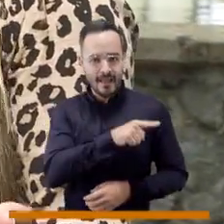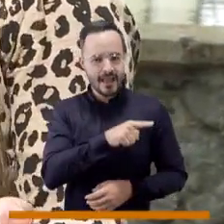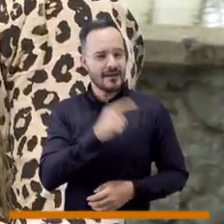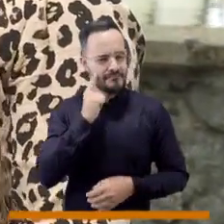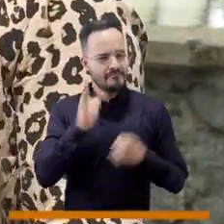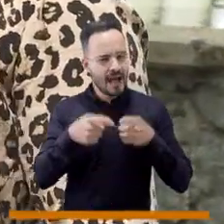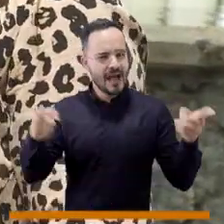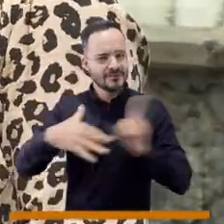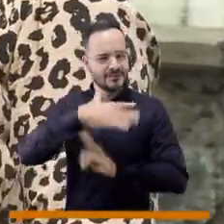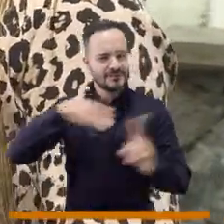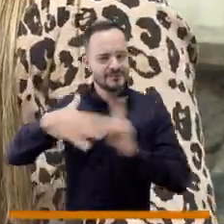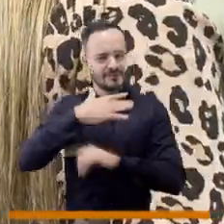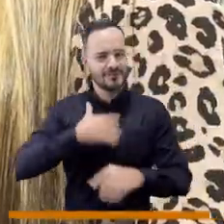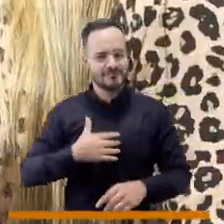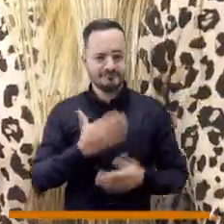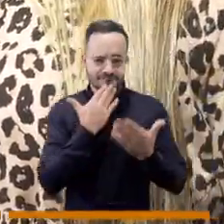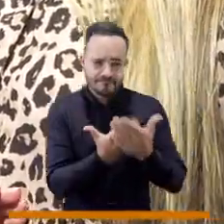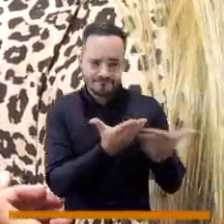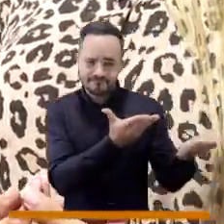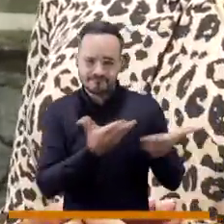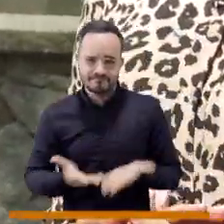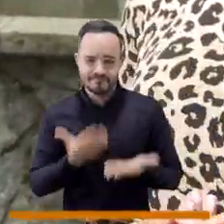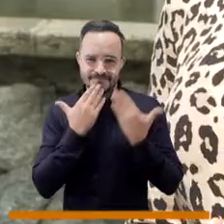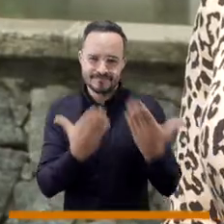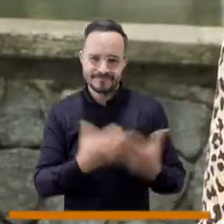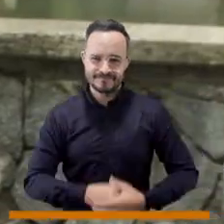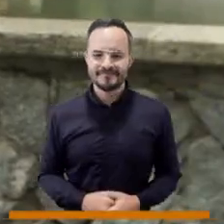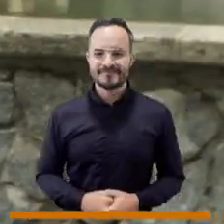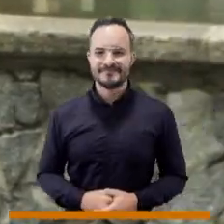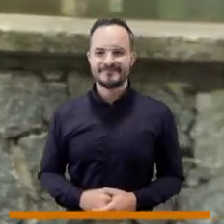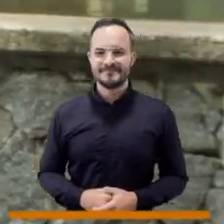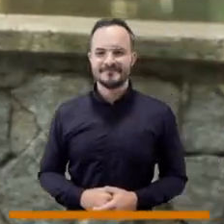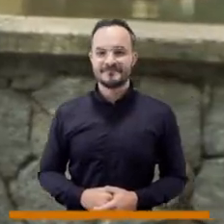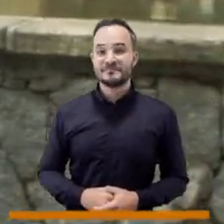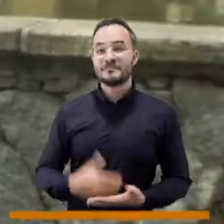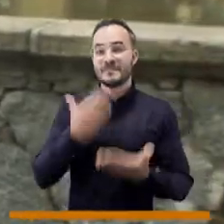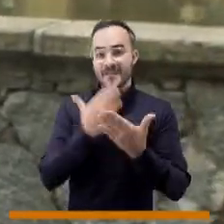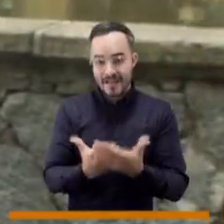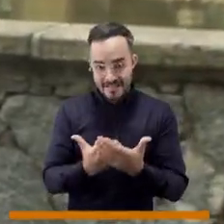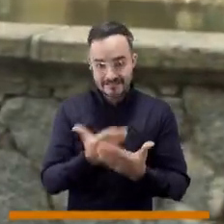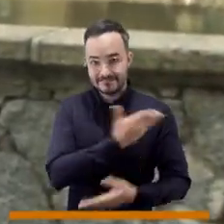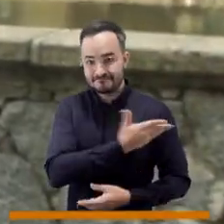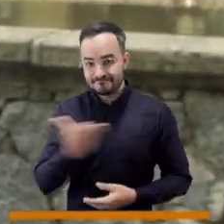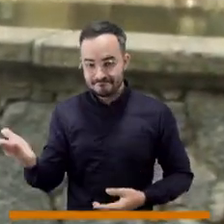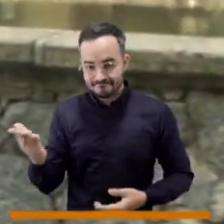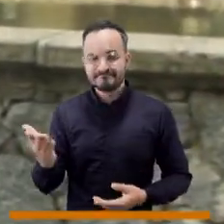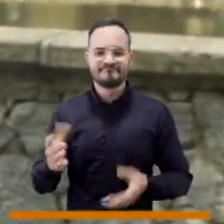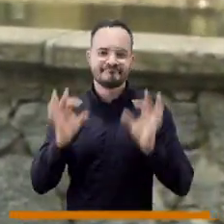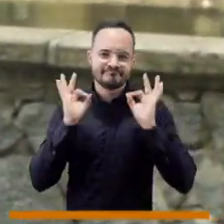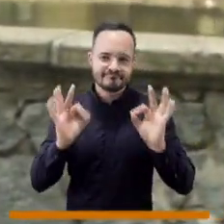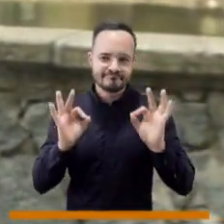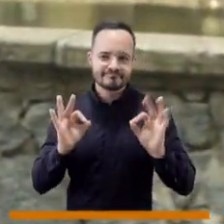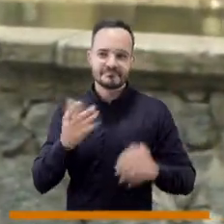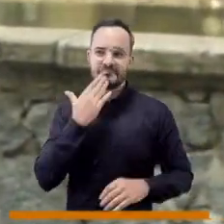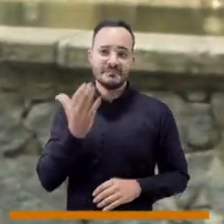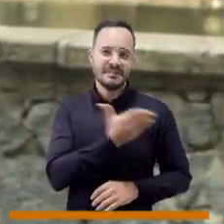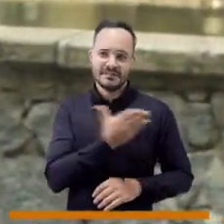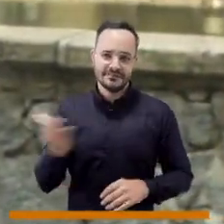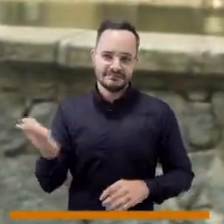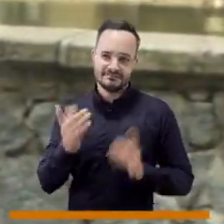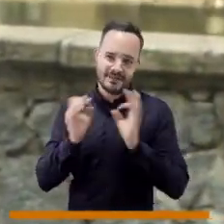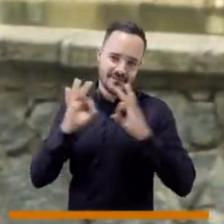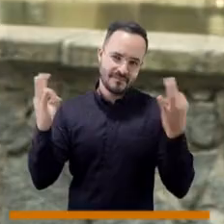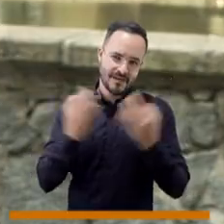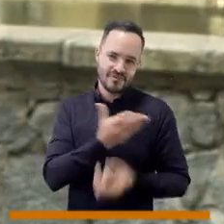más acerca de eso. Gracias por recibirnos, profe. Muchas gracias a ustedes, a toda la